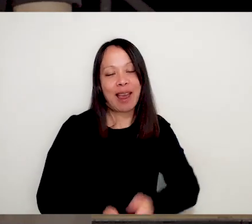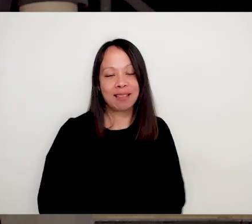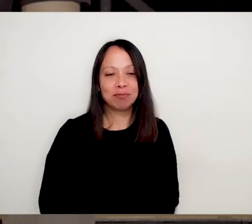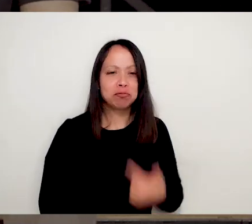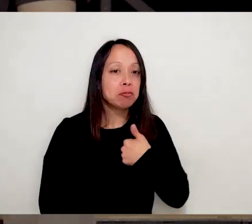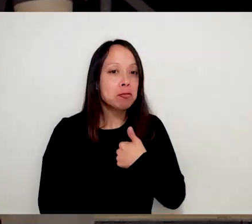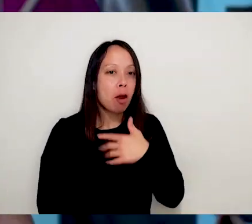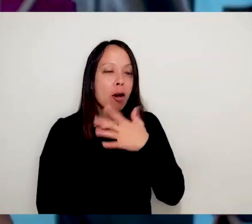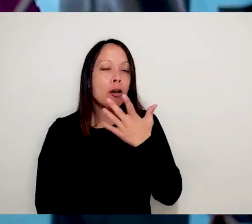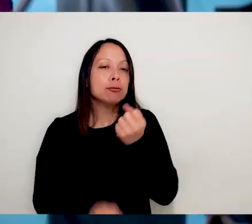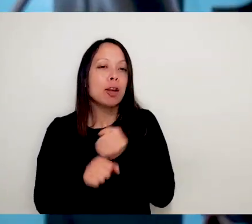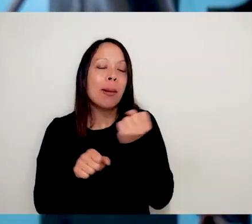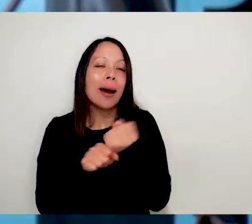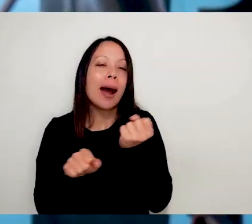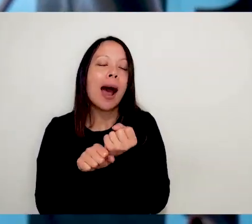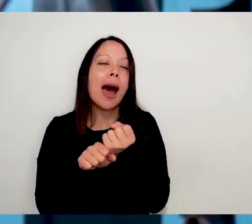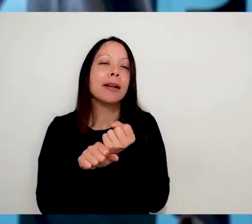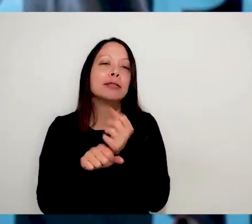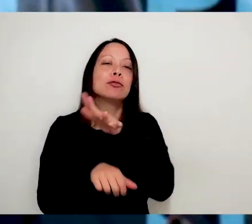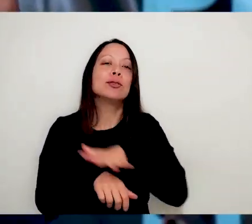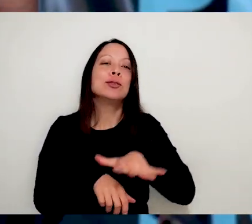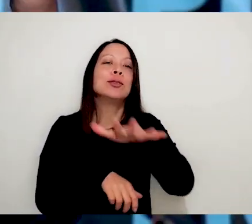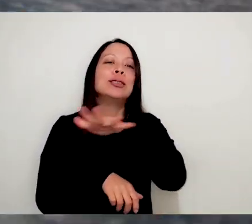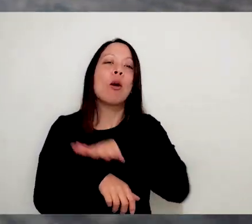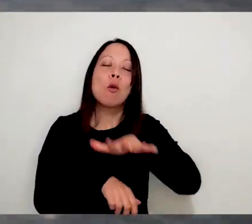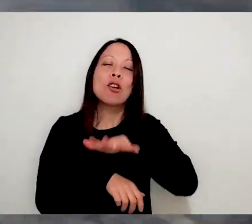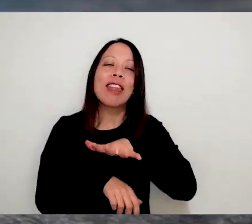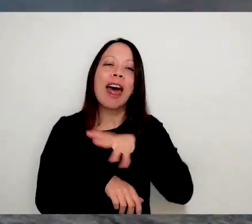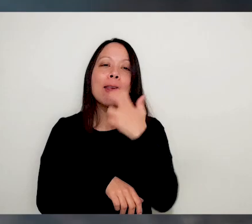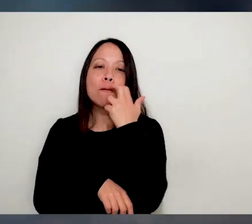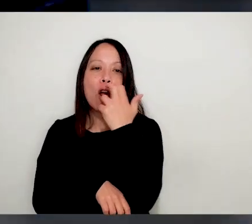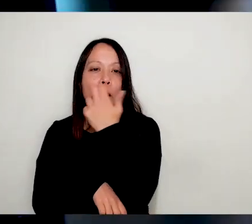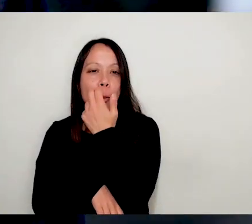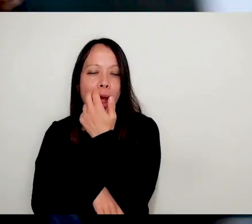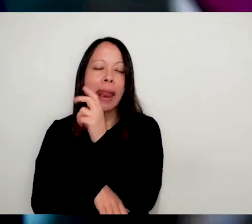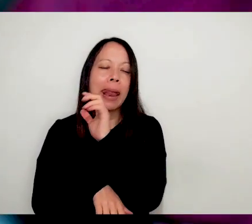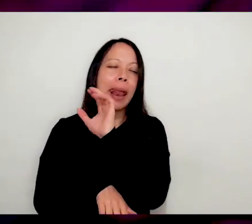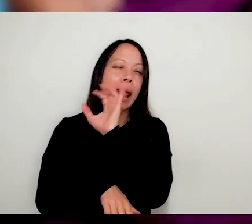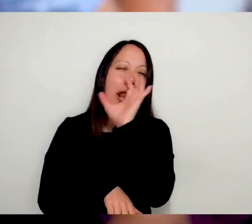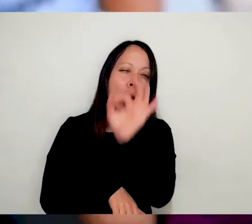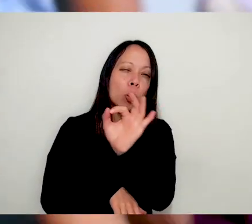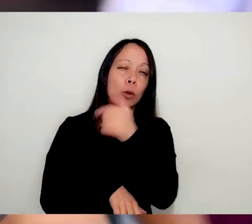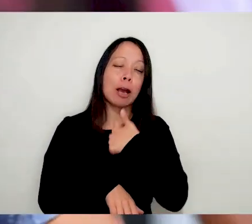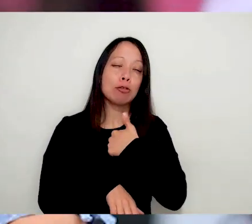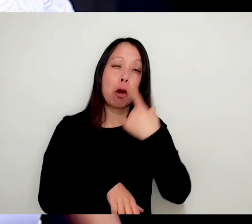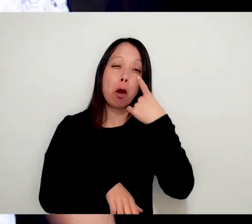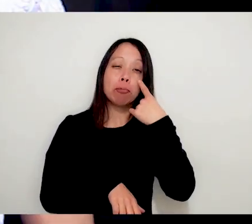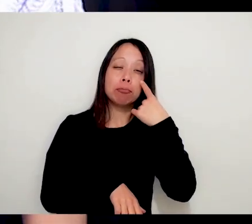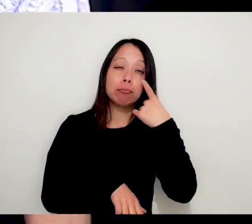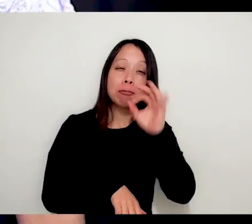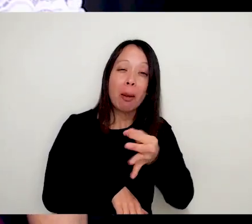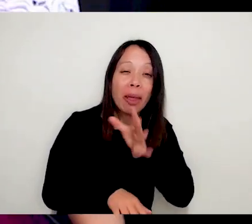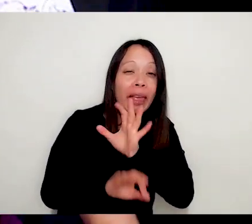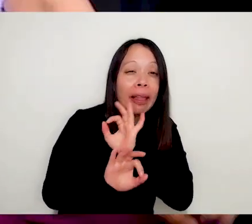Claro. No sé. Yo nunca había trabajado con comunidades bolivianas. O sea que de la danza conocía poco.